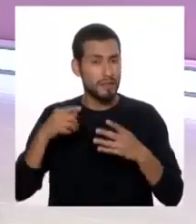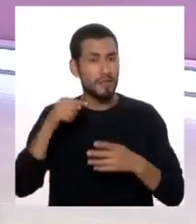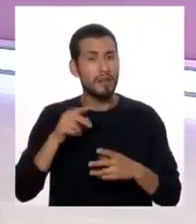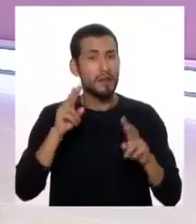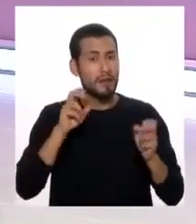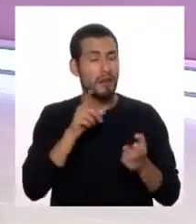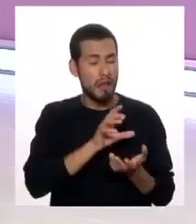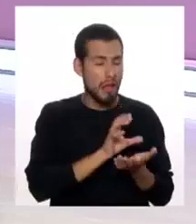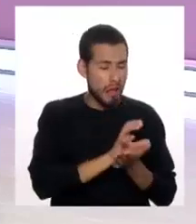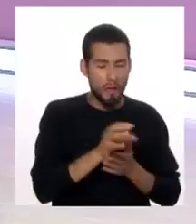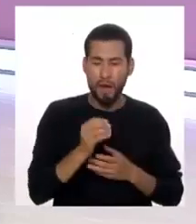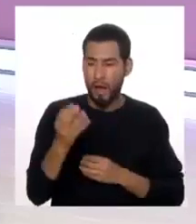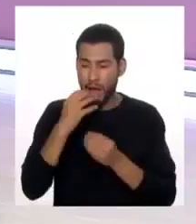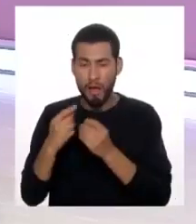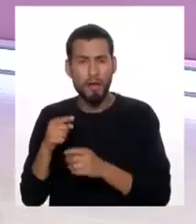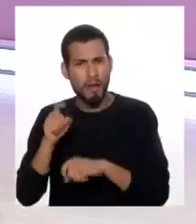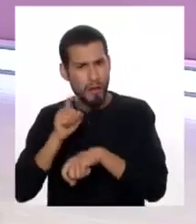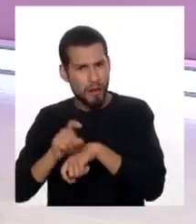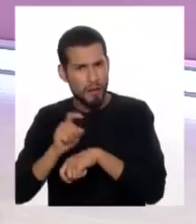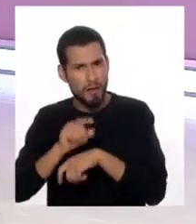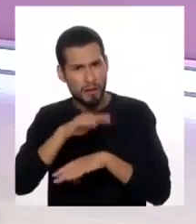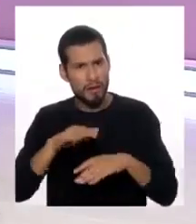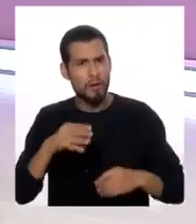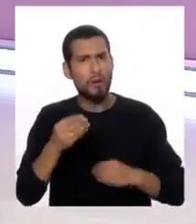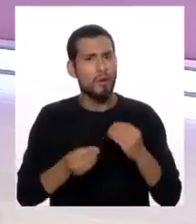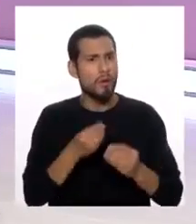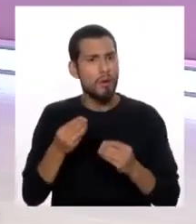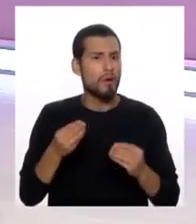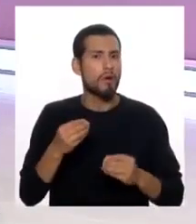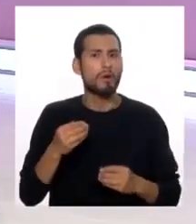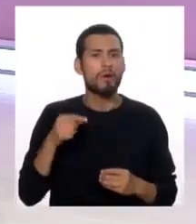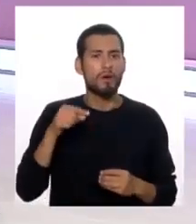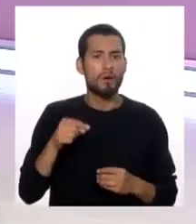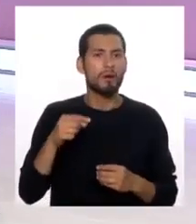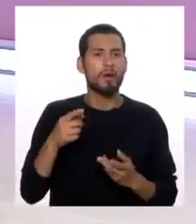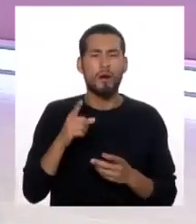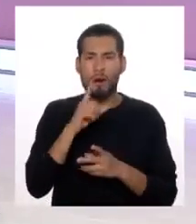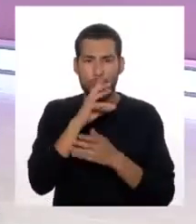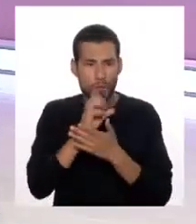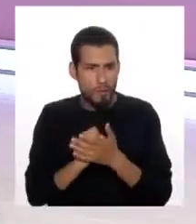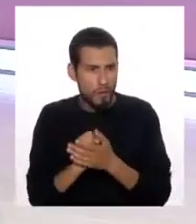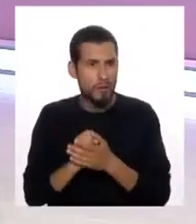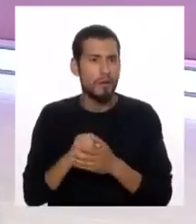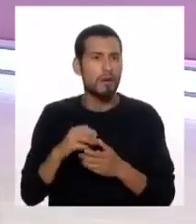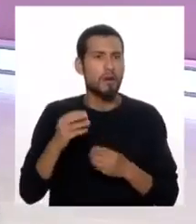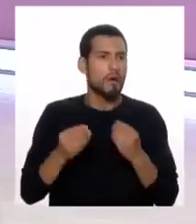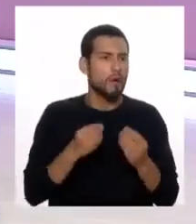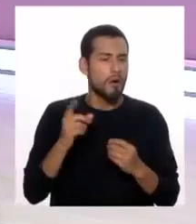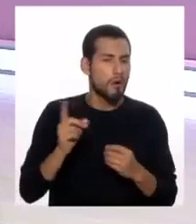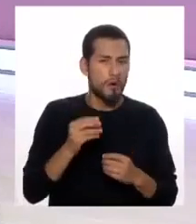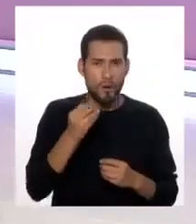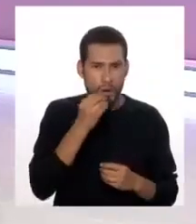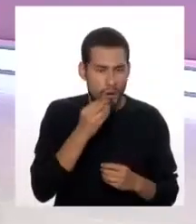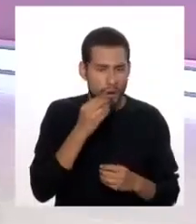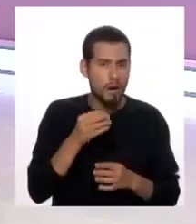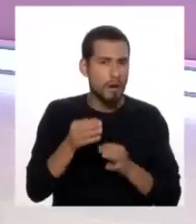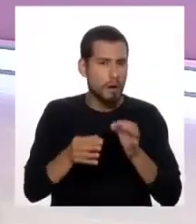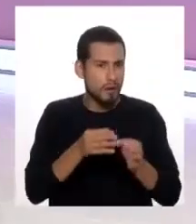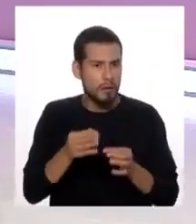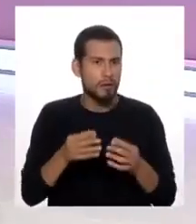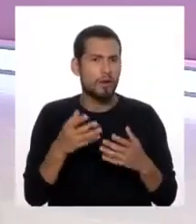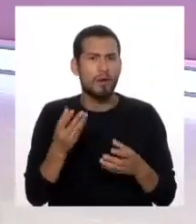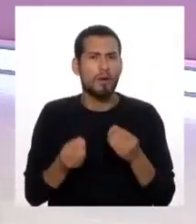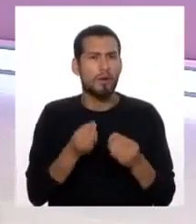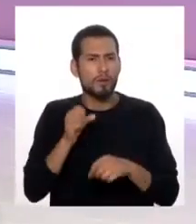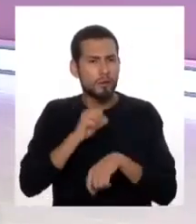la llaman así, enseñan a los niños cómo no hacer sonido a la humanidad, cómo no comer. Entonces, ¿cómo